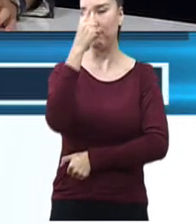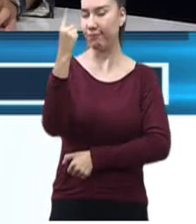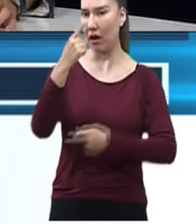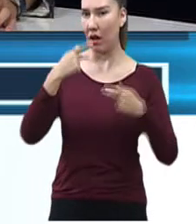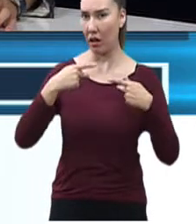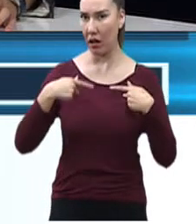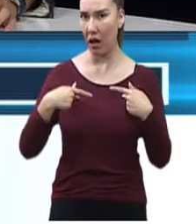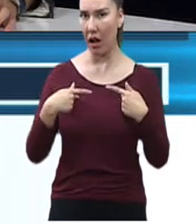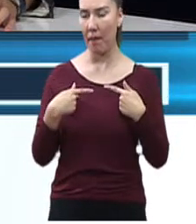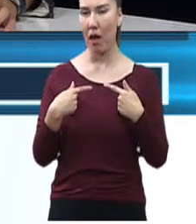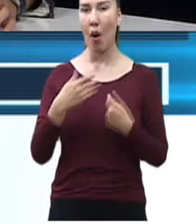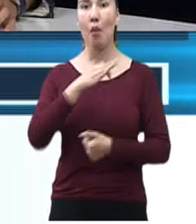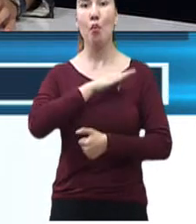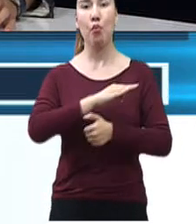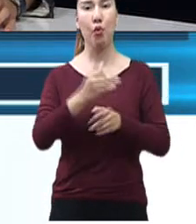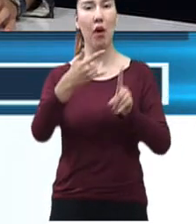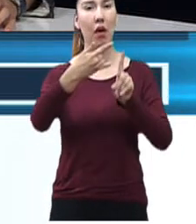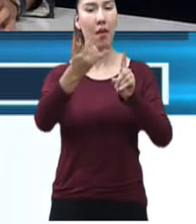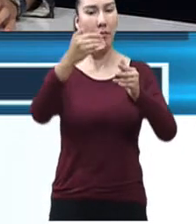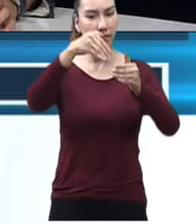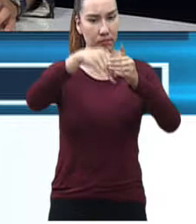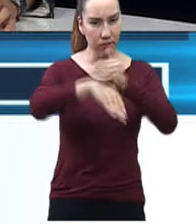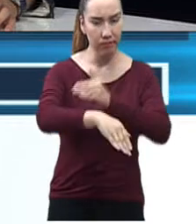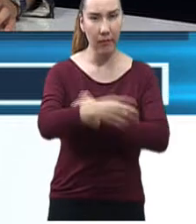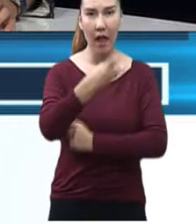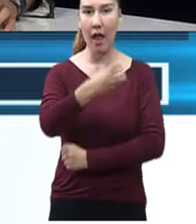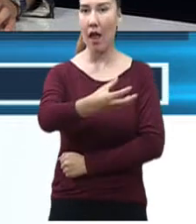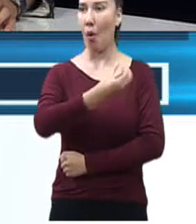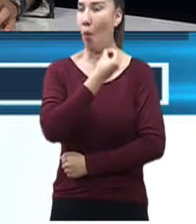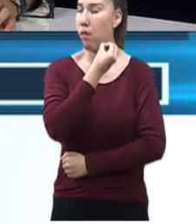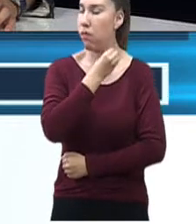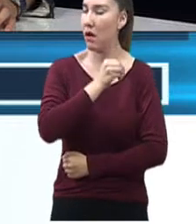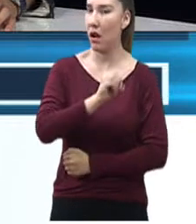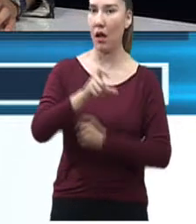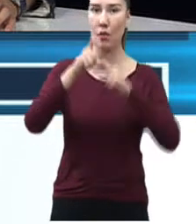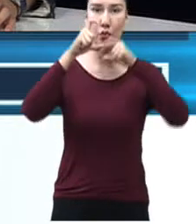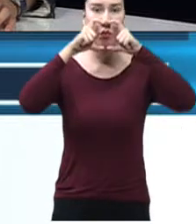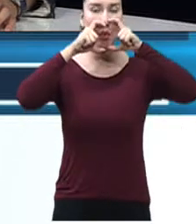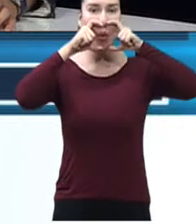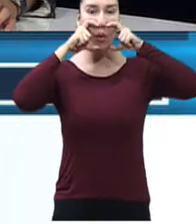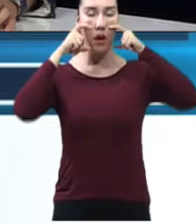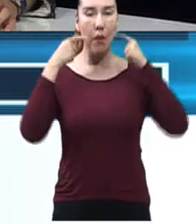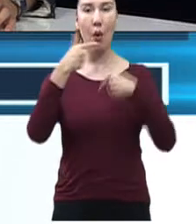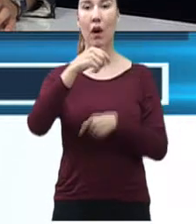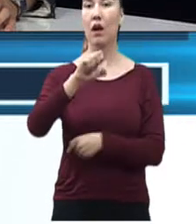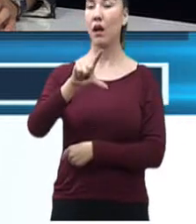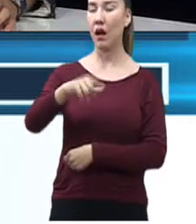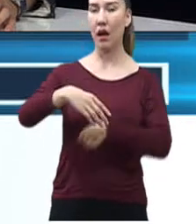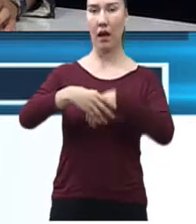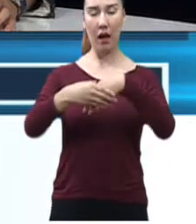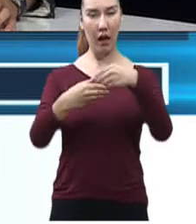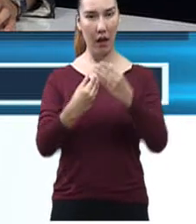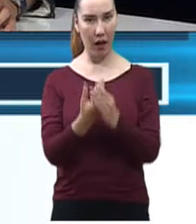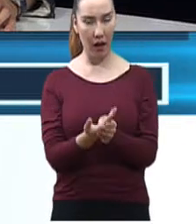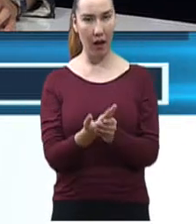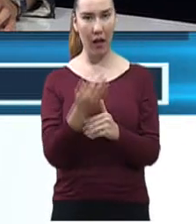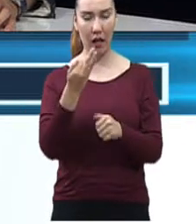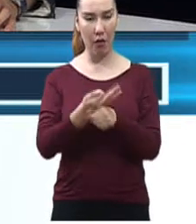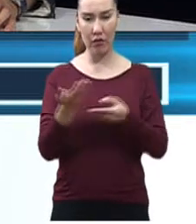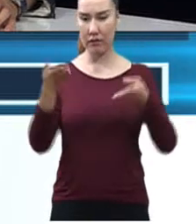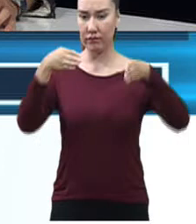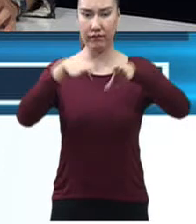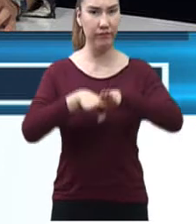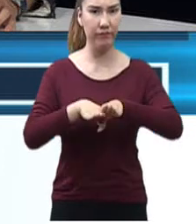Es indispensable el uso de cubrebocas, el gel antibacterial. Y no hemos cerrado porque